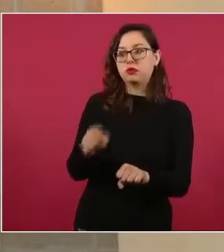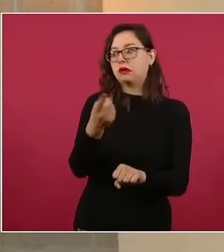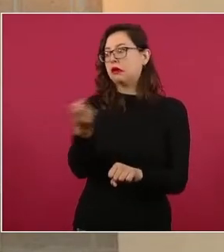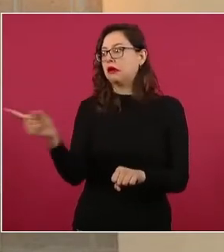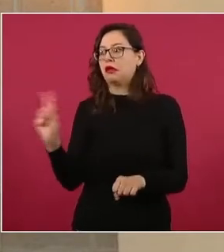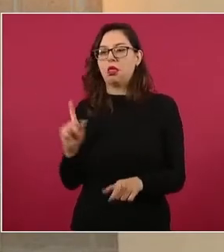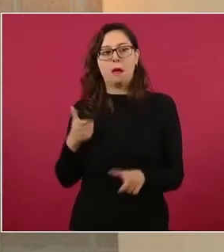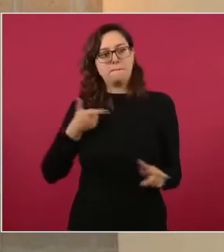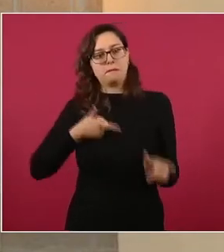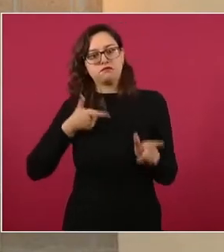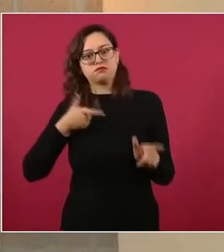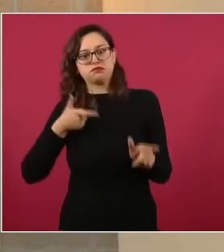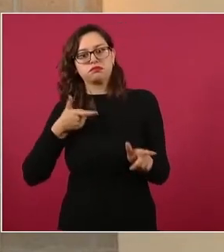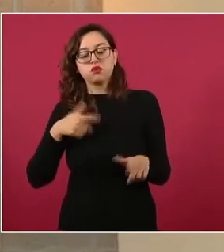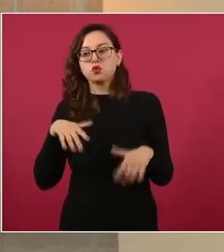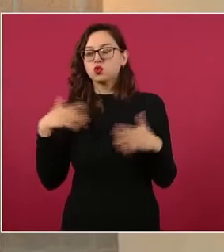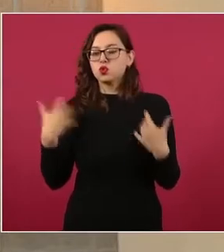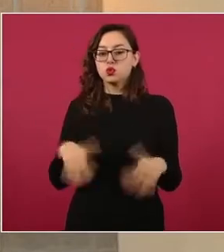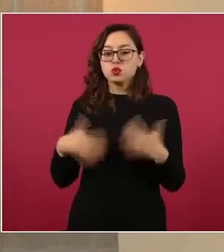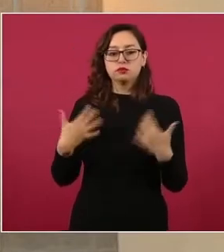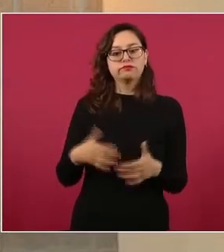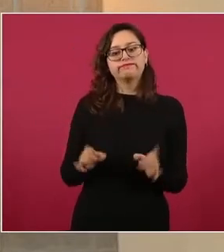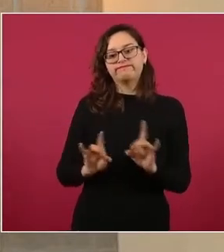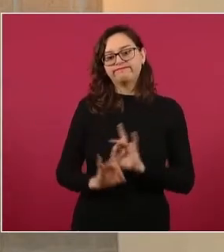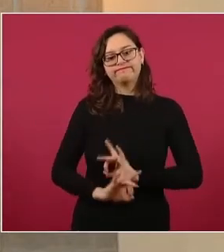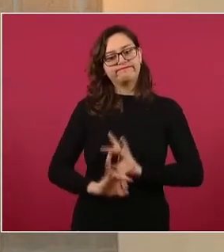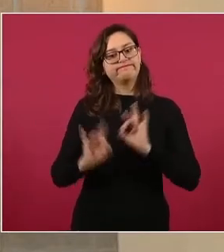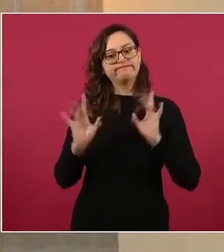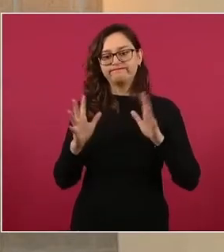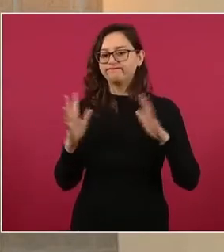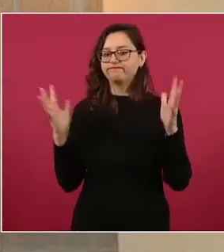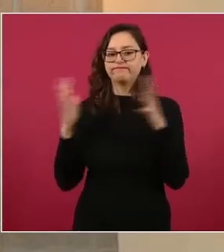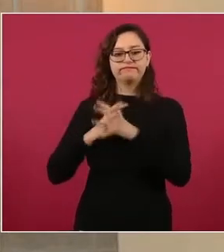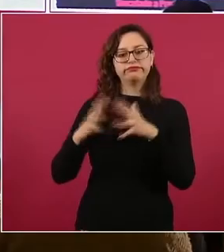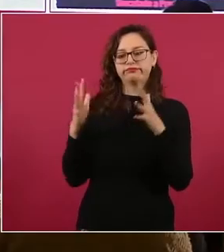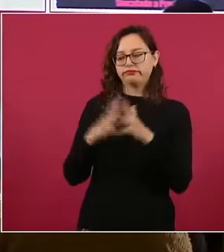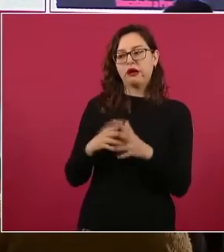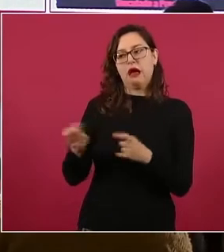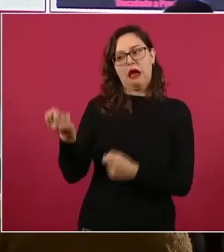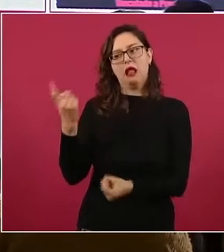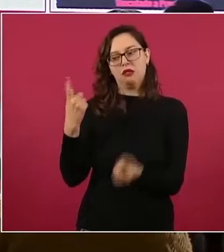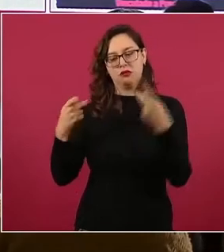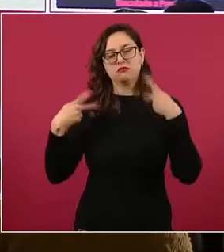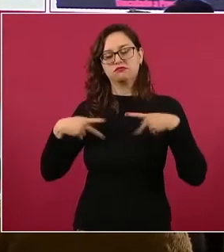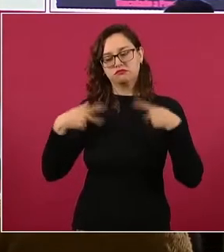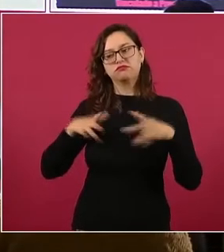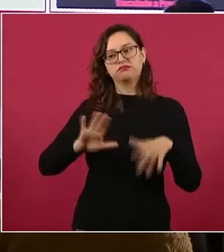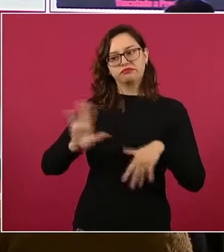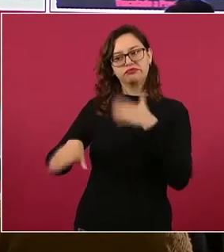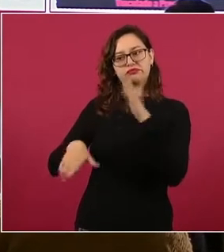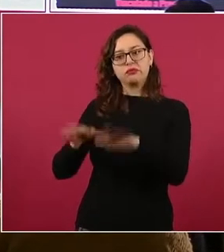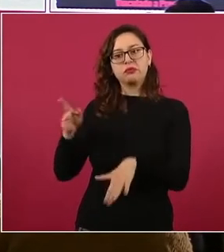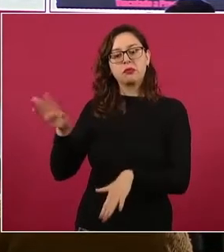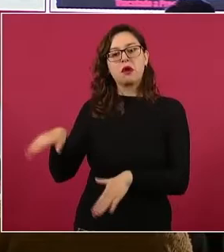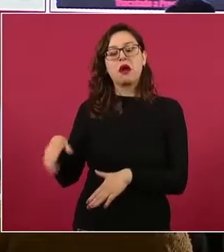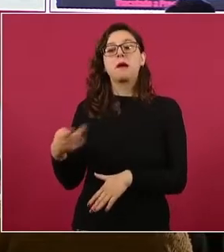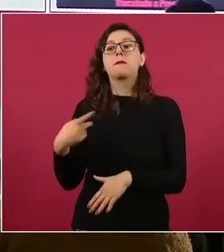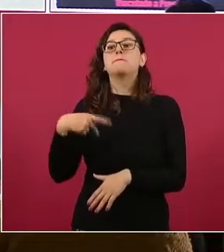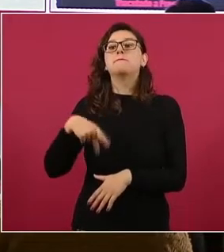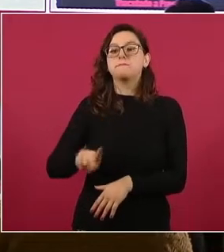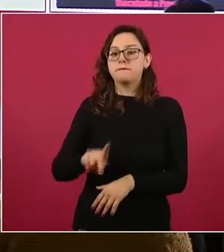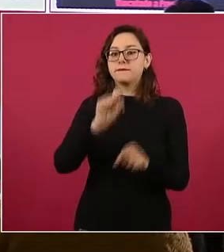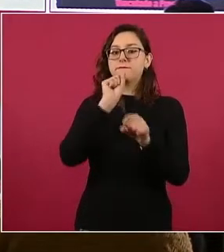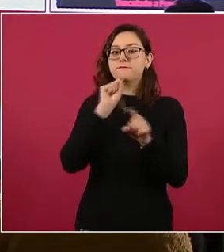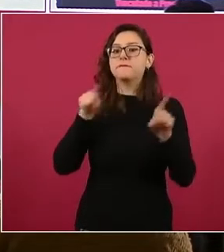Fueron abatidos diferentes sujetos vinculados a la delincuencia, pero también fueron detenidas siete personas que